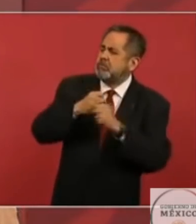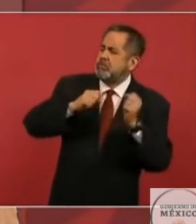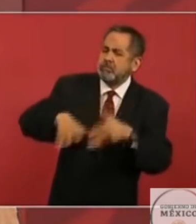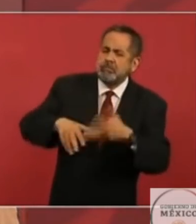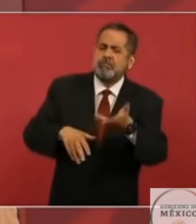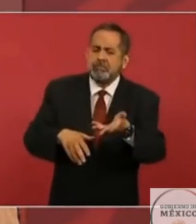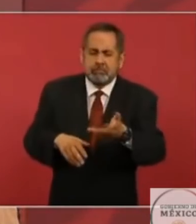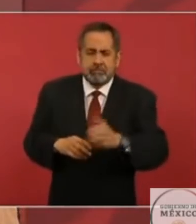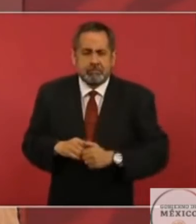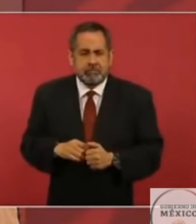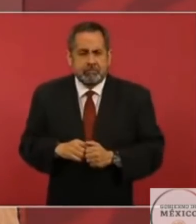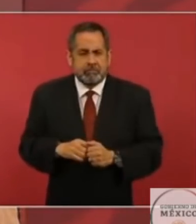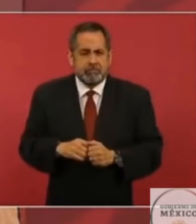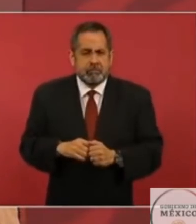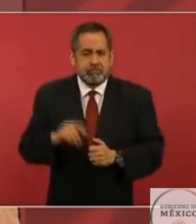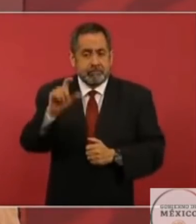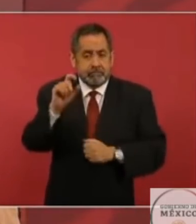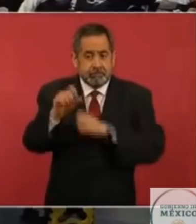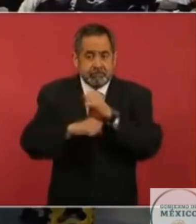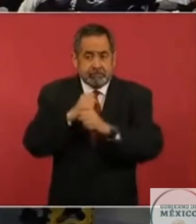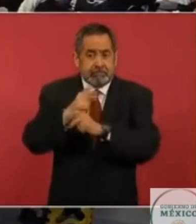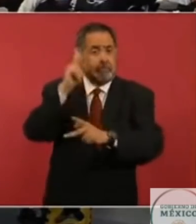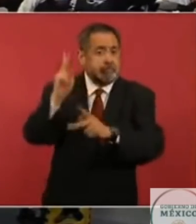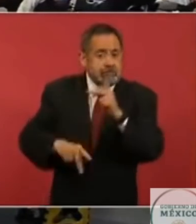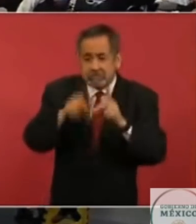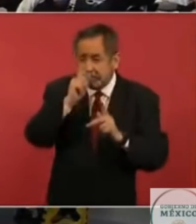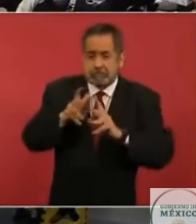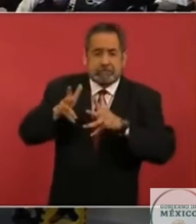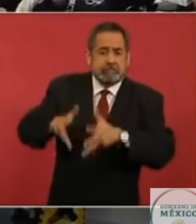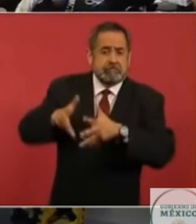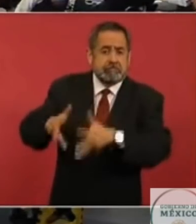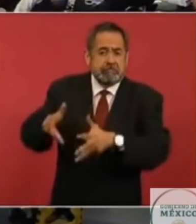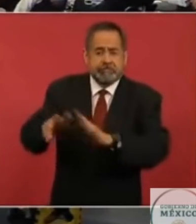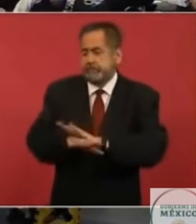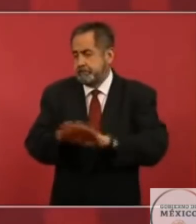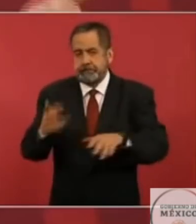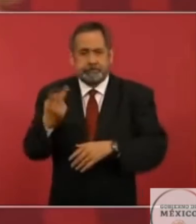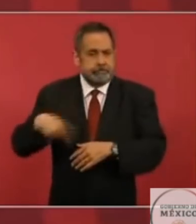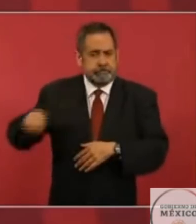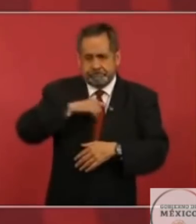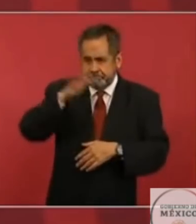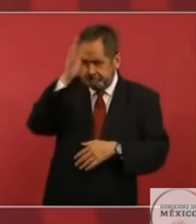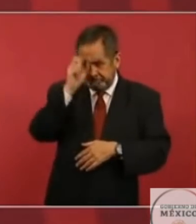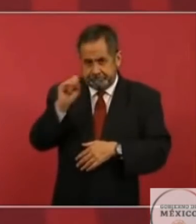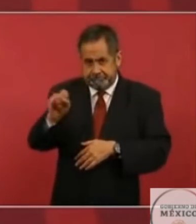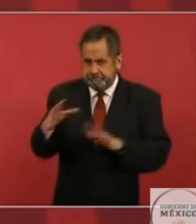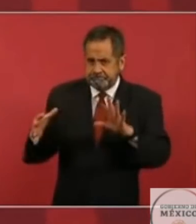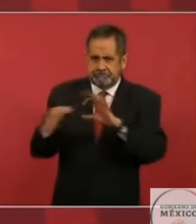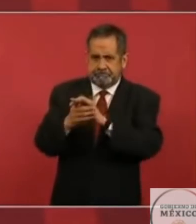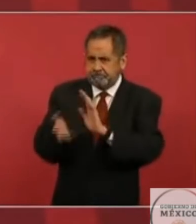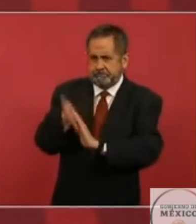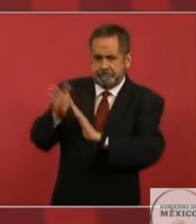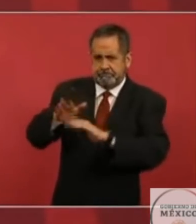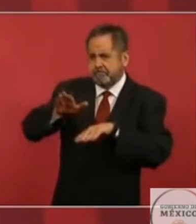20 años, ya se llevó al acuerdo, se va a conectar,